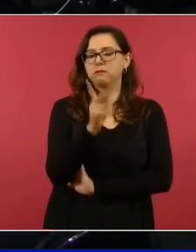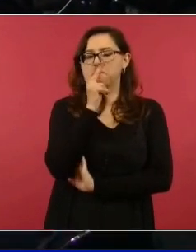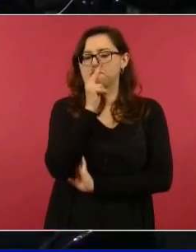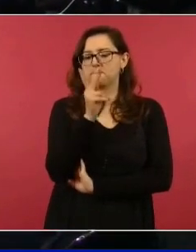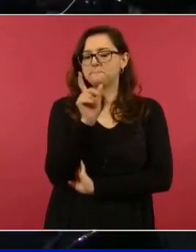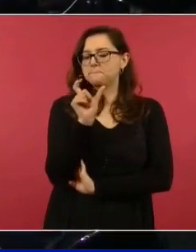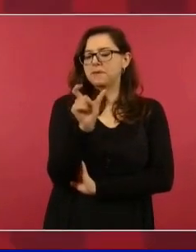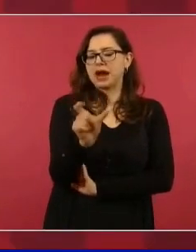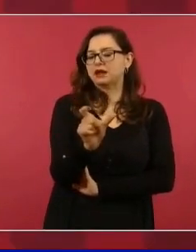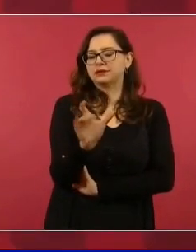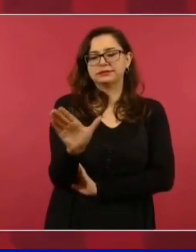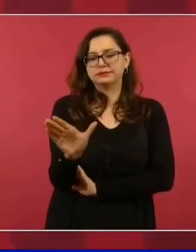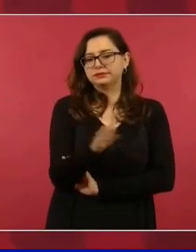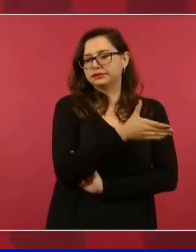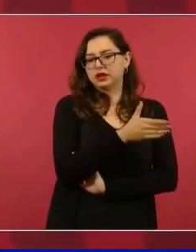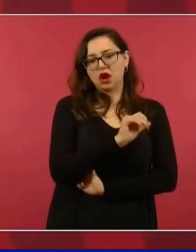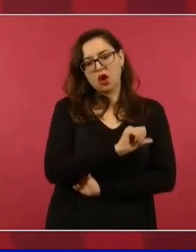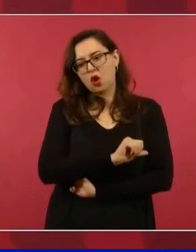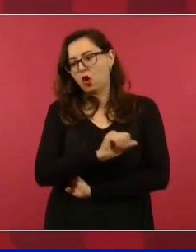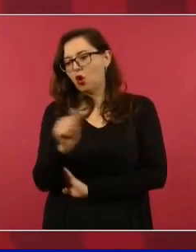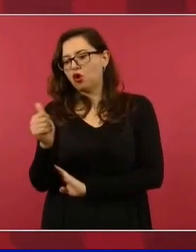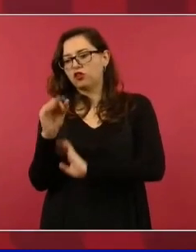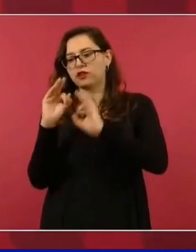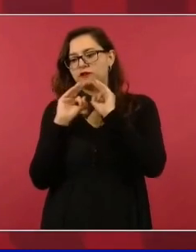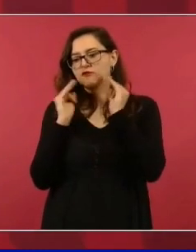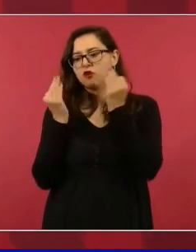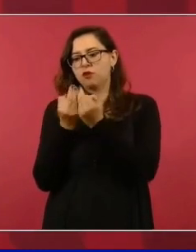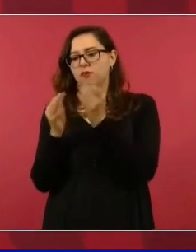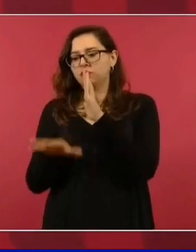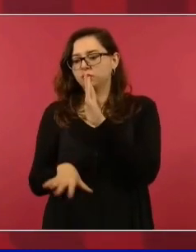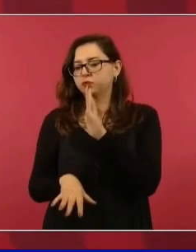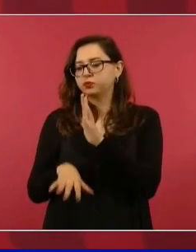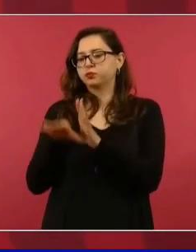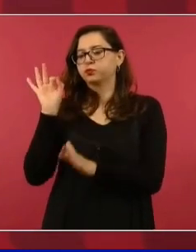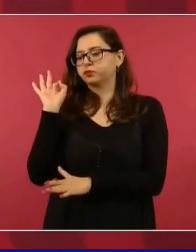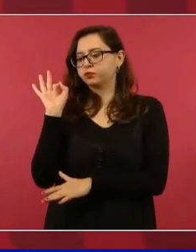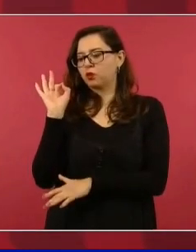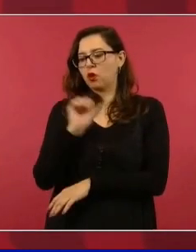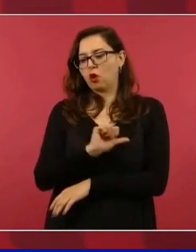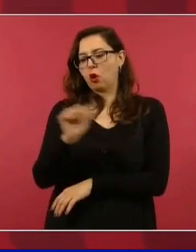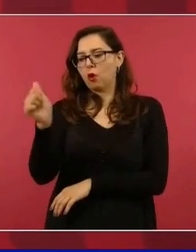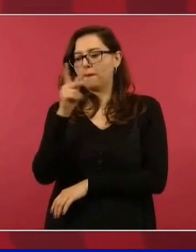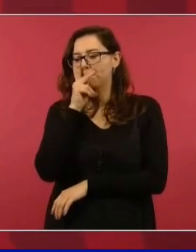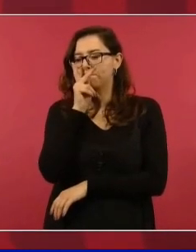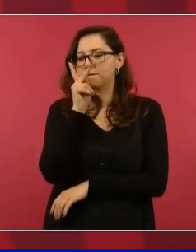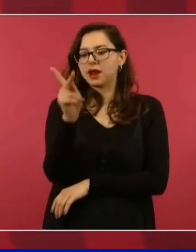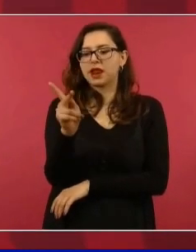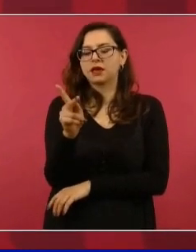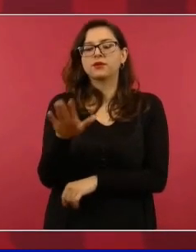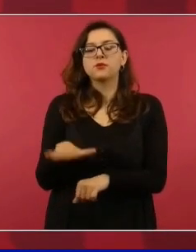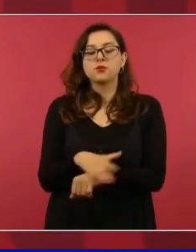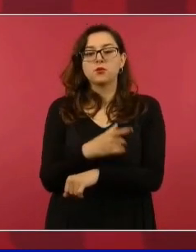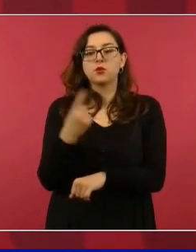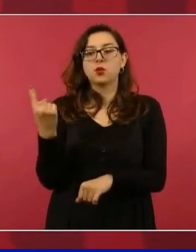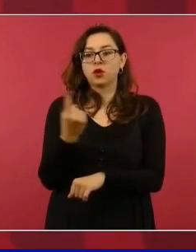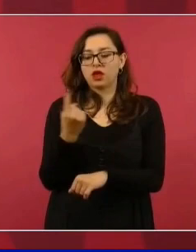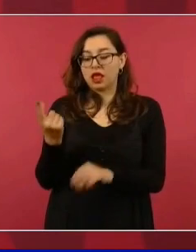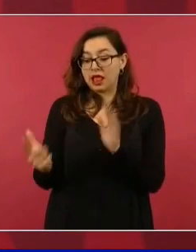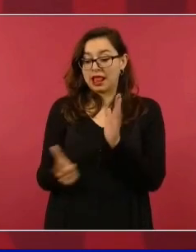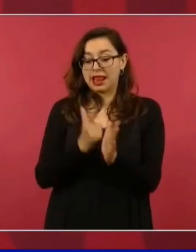en el marco